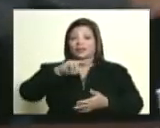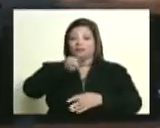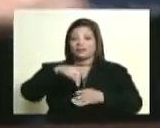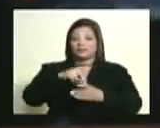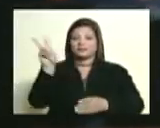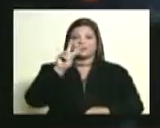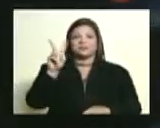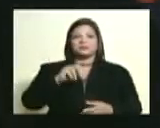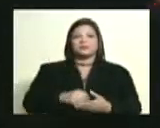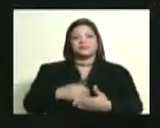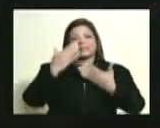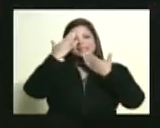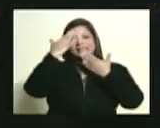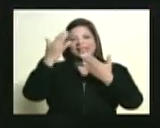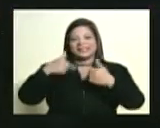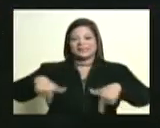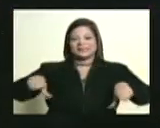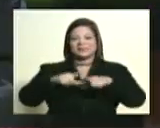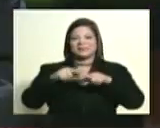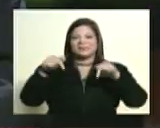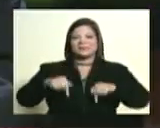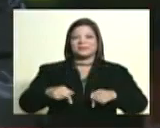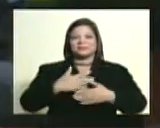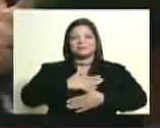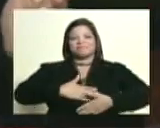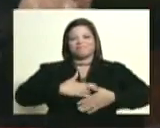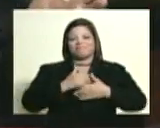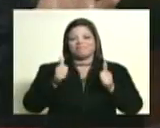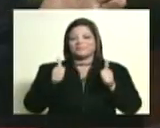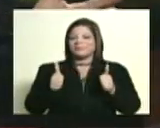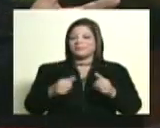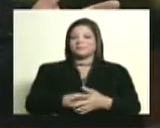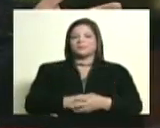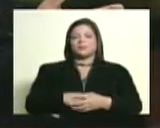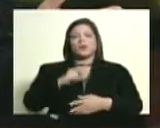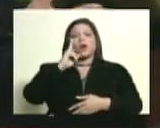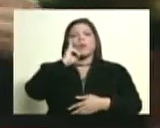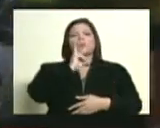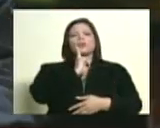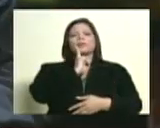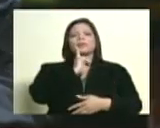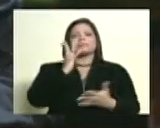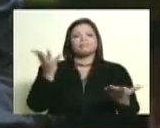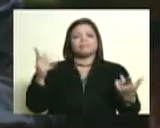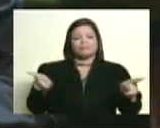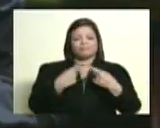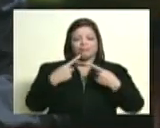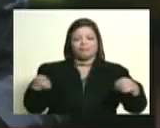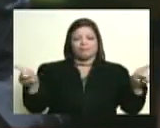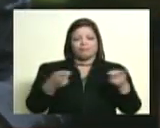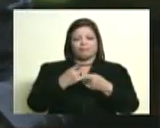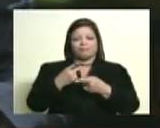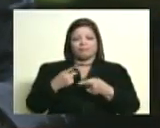Gracias, Ernesto. Un placer estar aquí. El placer es nuestro. Bueno, Bolívar, cumple hoy